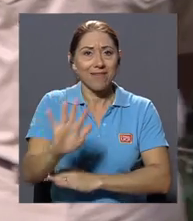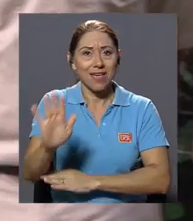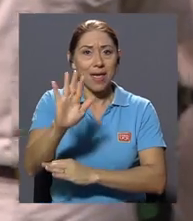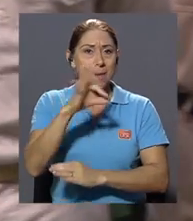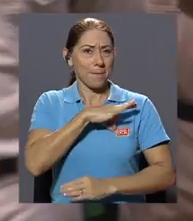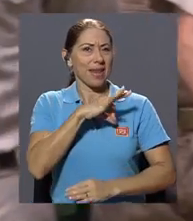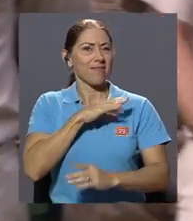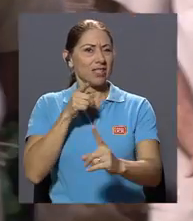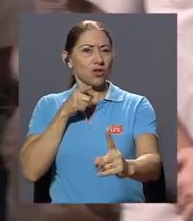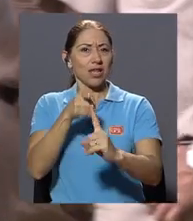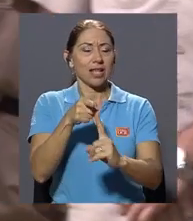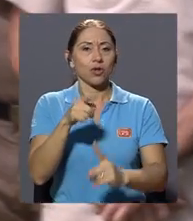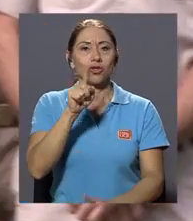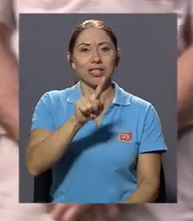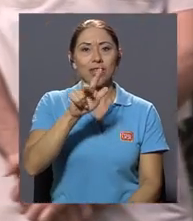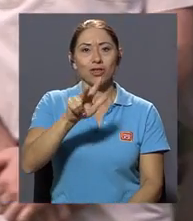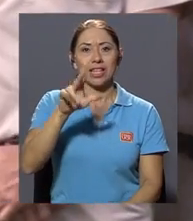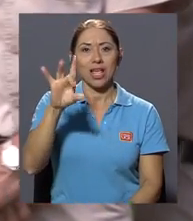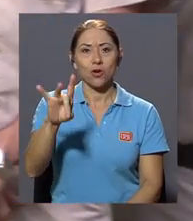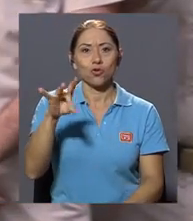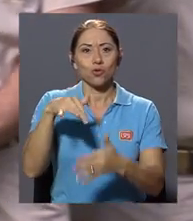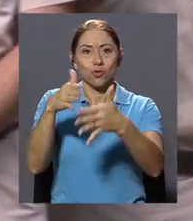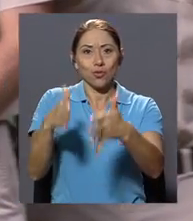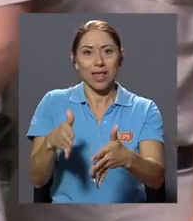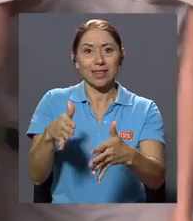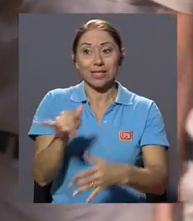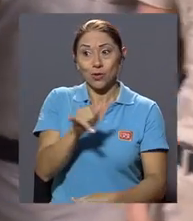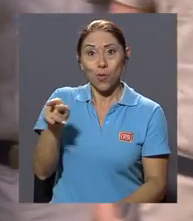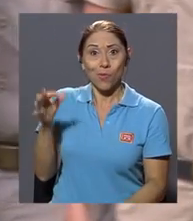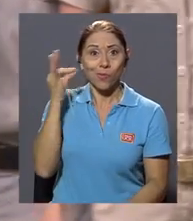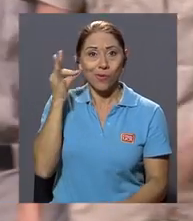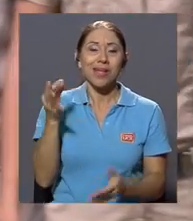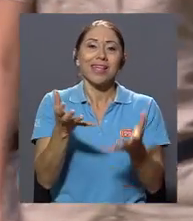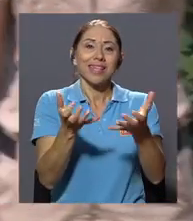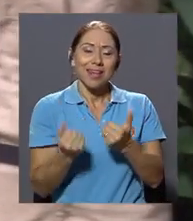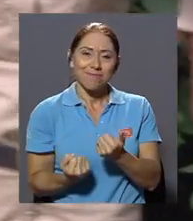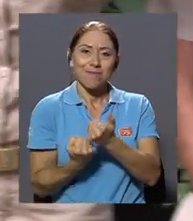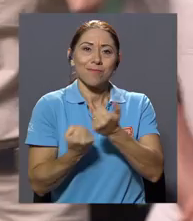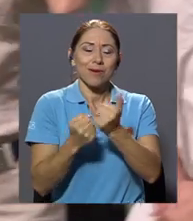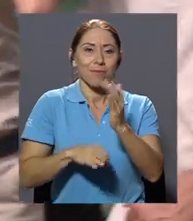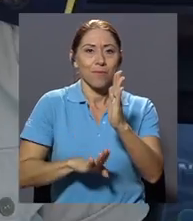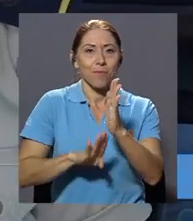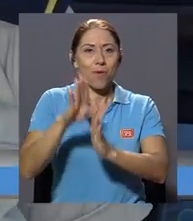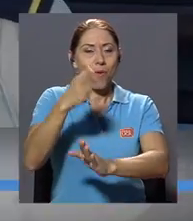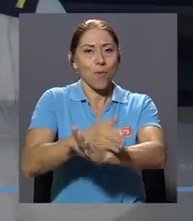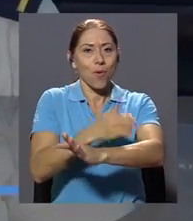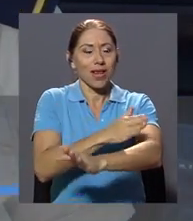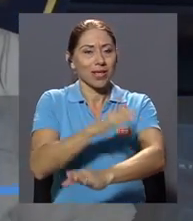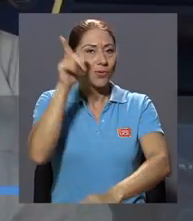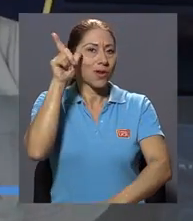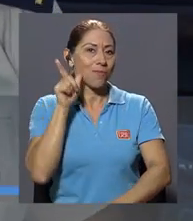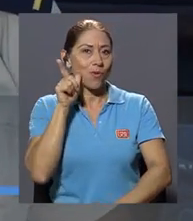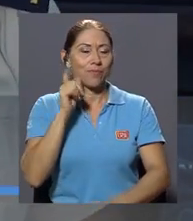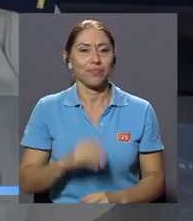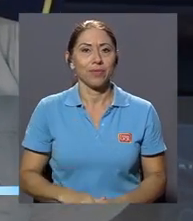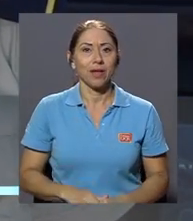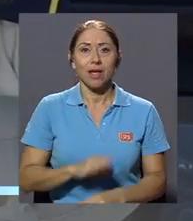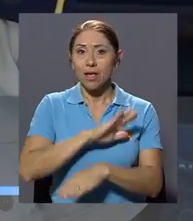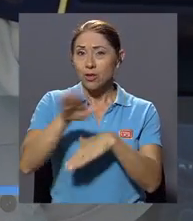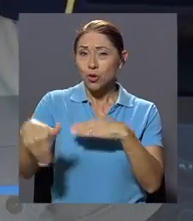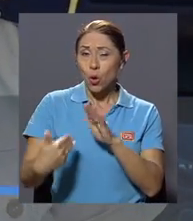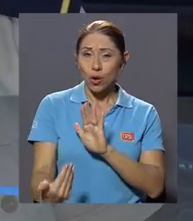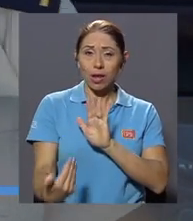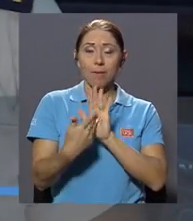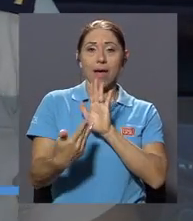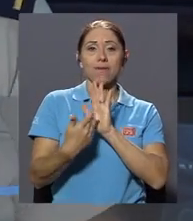138 estudiantes que, como Cristina, también quieren aportar al progreso de la provincia de Limón. A raíz de todo lo que me ha afectado a mí,